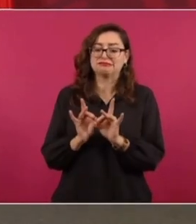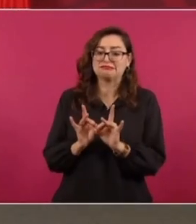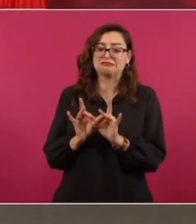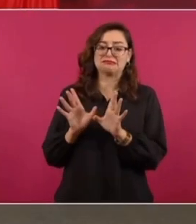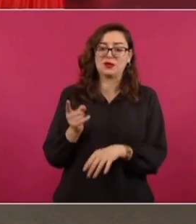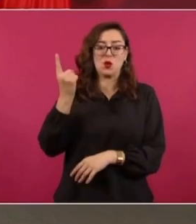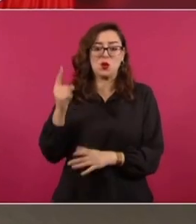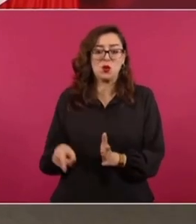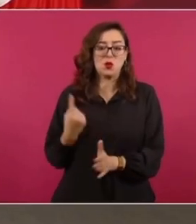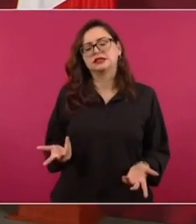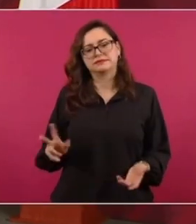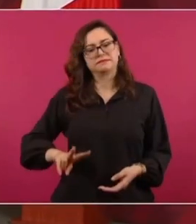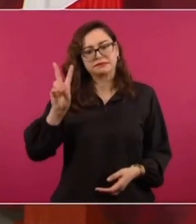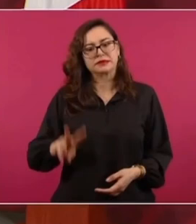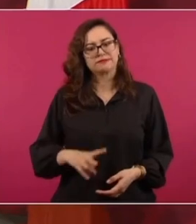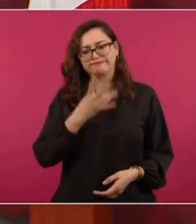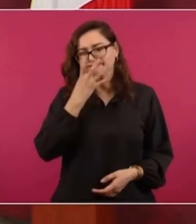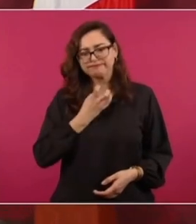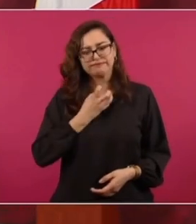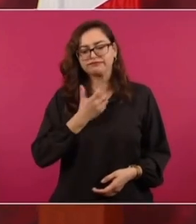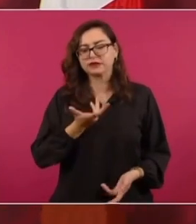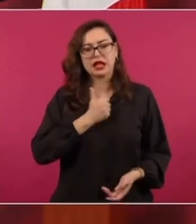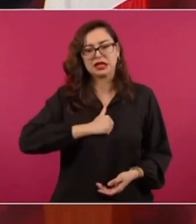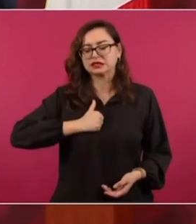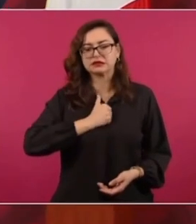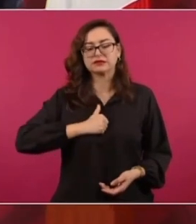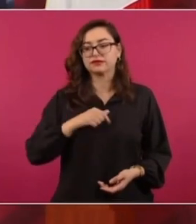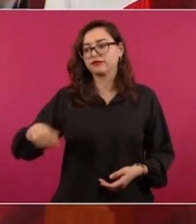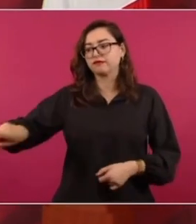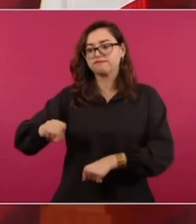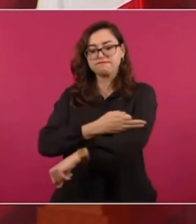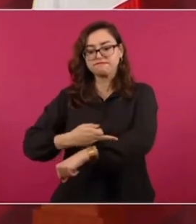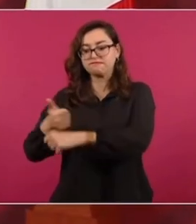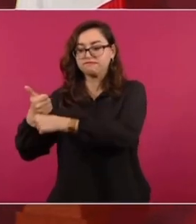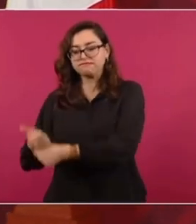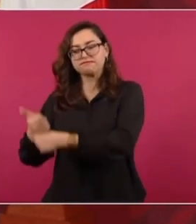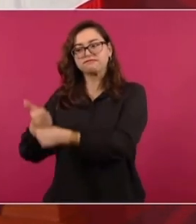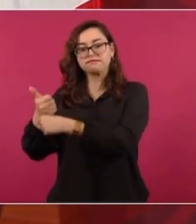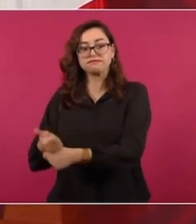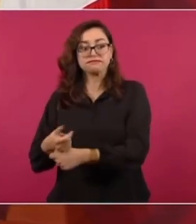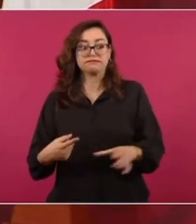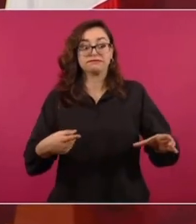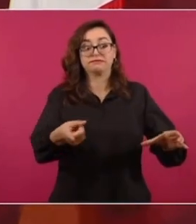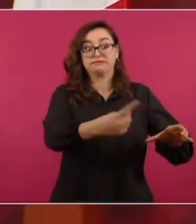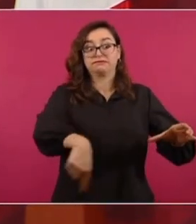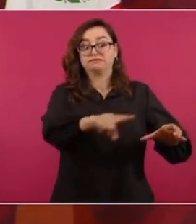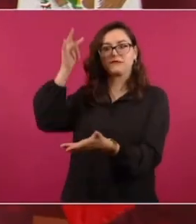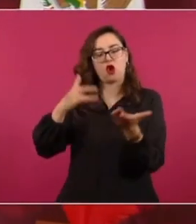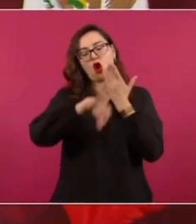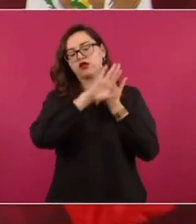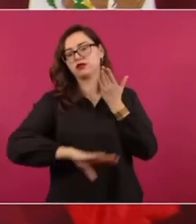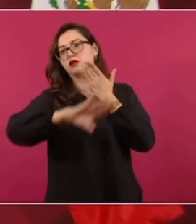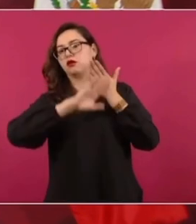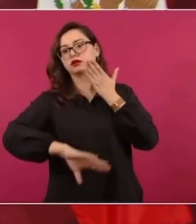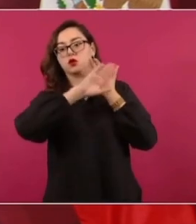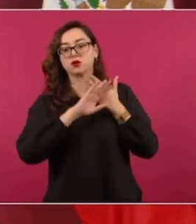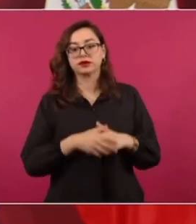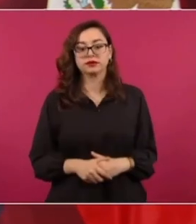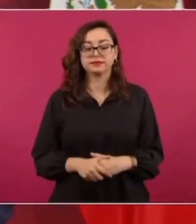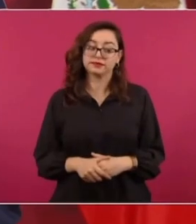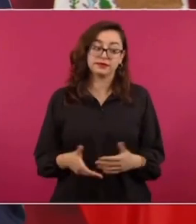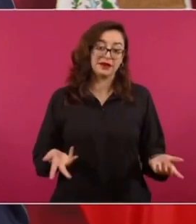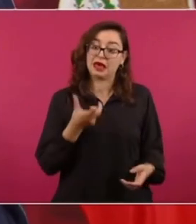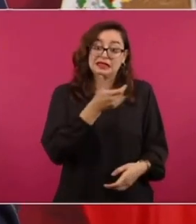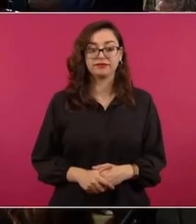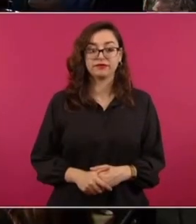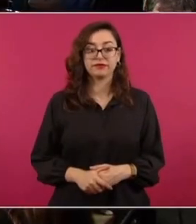lamentable, dolorosa para la familia. Y nuestros adversarios, se alborotan los zopilotes, la chumbada.